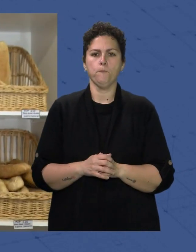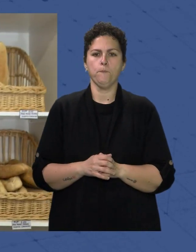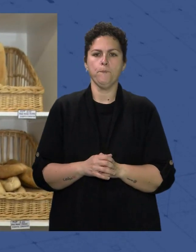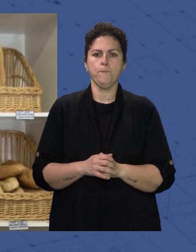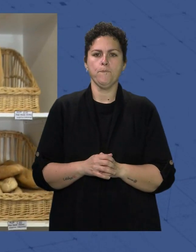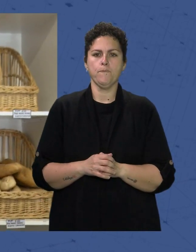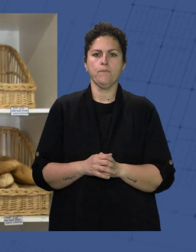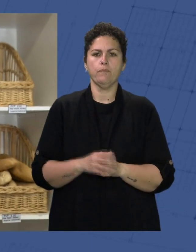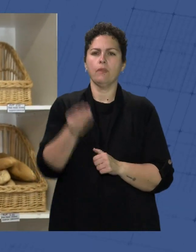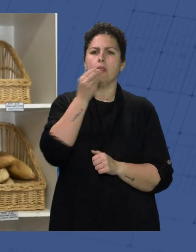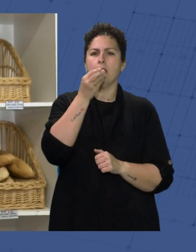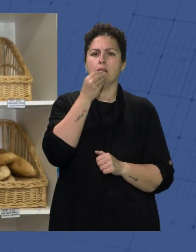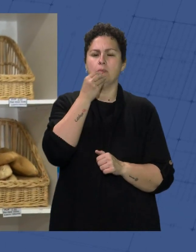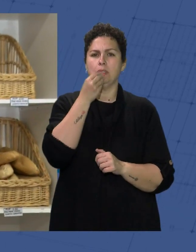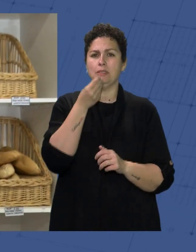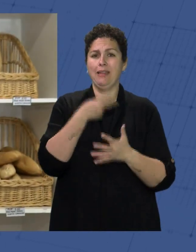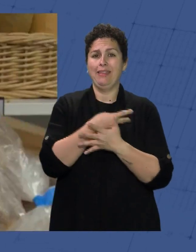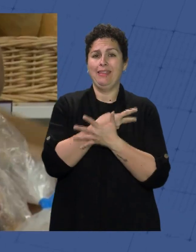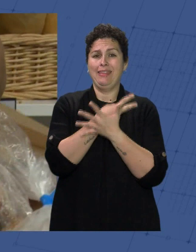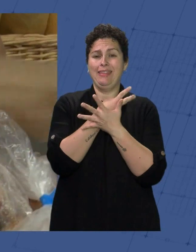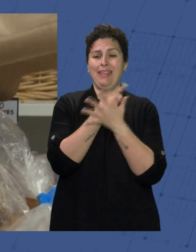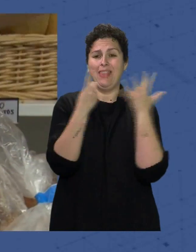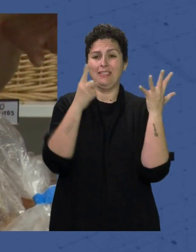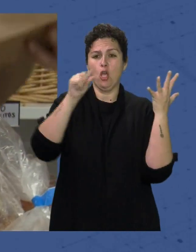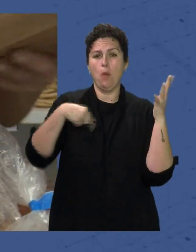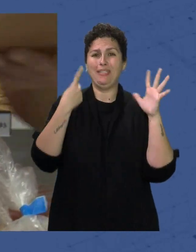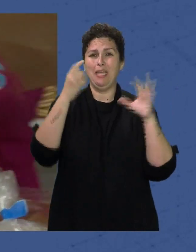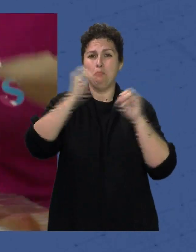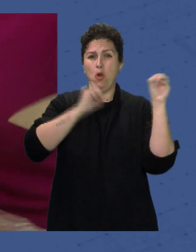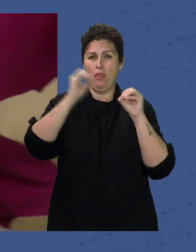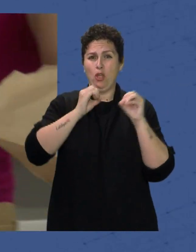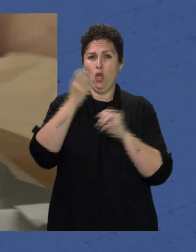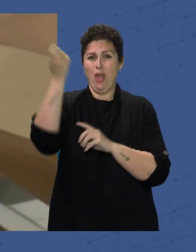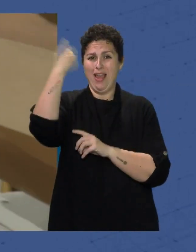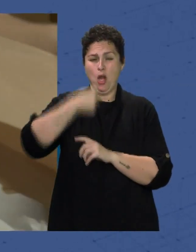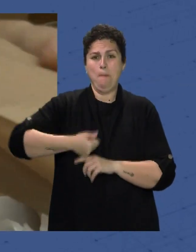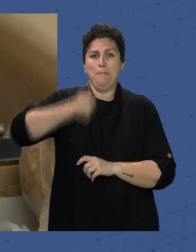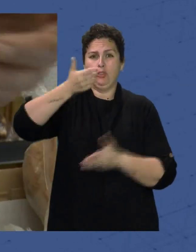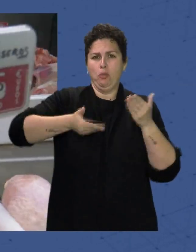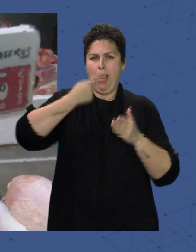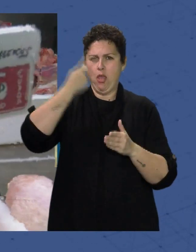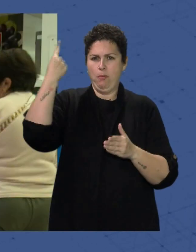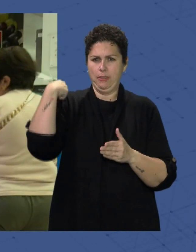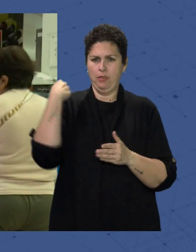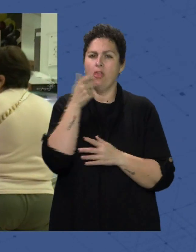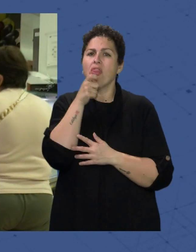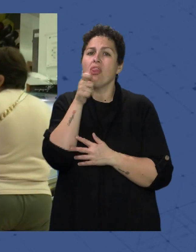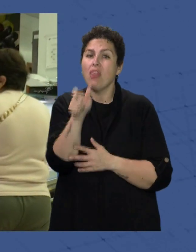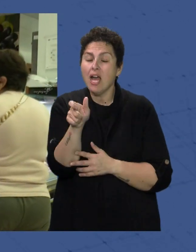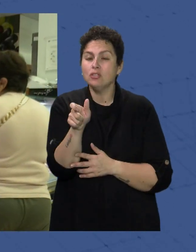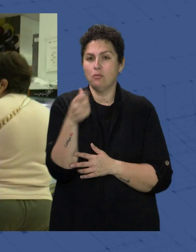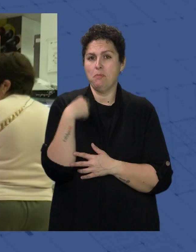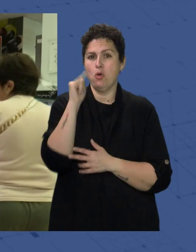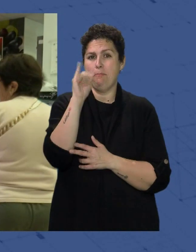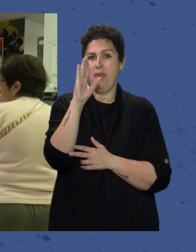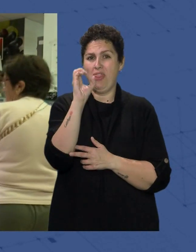Los alimentos son un 16,6% Más caros que hace un año Según los últimos datos Que ofrece el INE Sobre el IPC